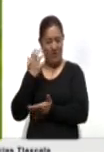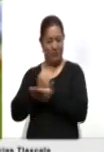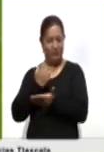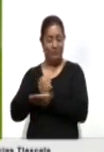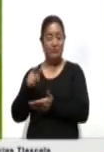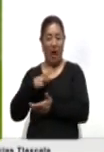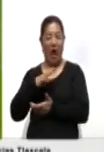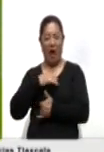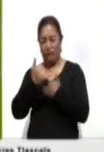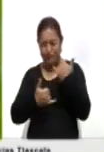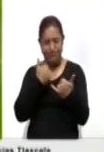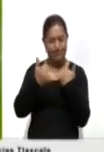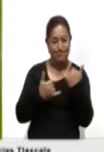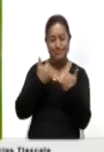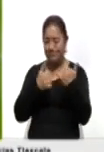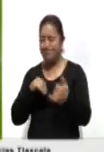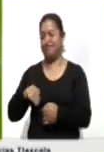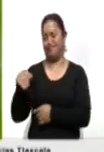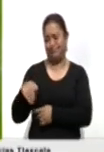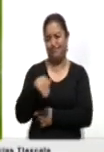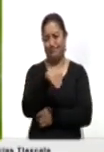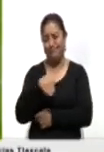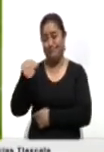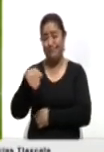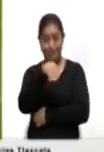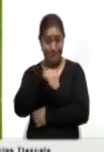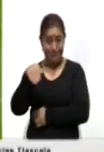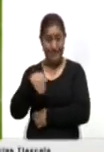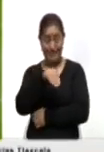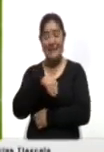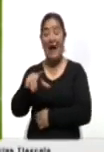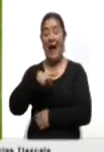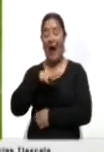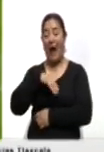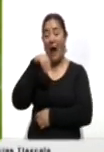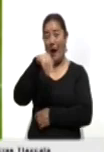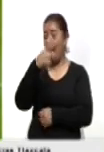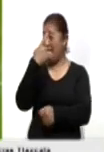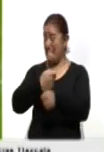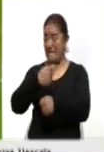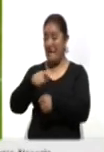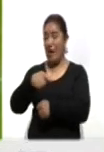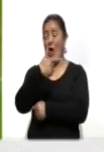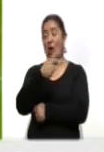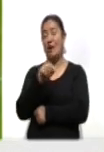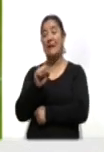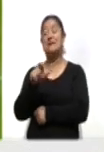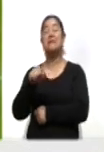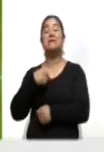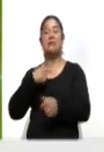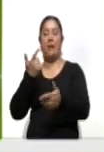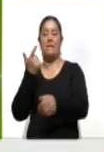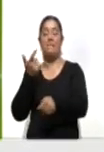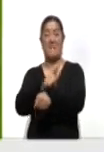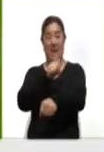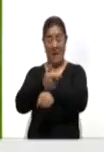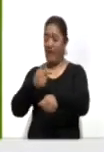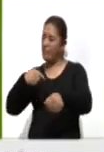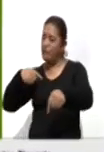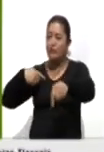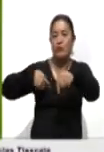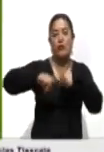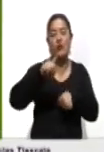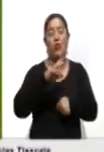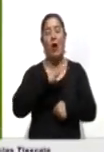jugadas de peligro. Así llegó el primer gol. Paulus Kanga fue el encargado de firmarlo. El empate vino por un error de